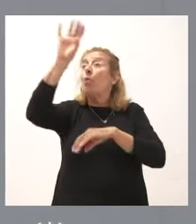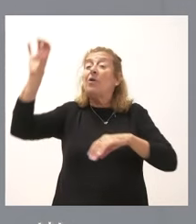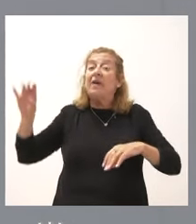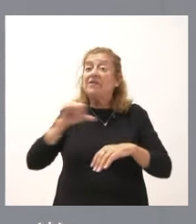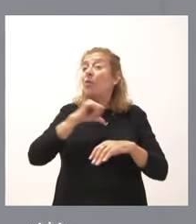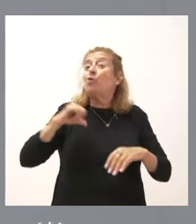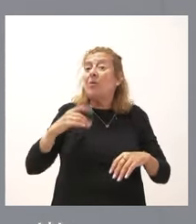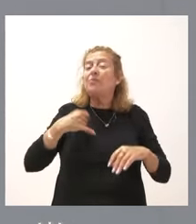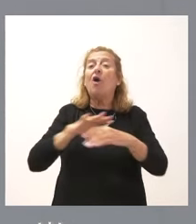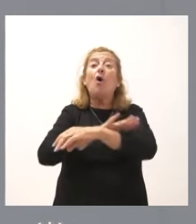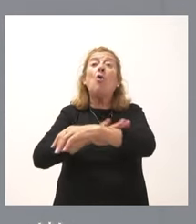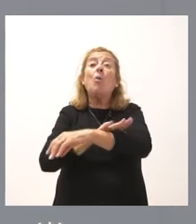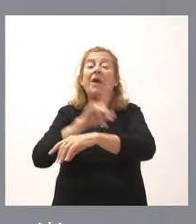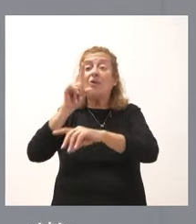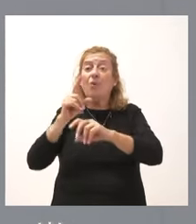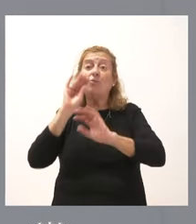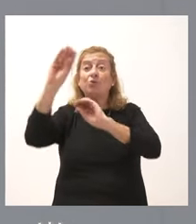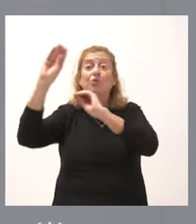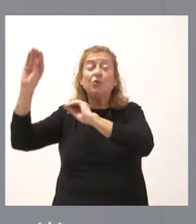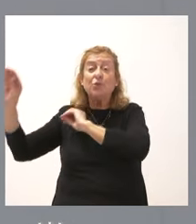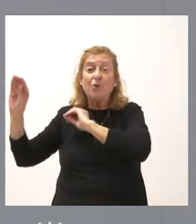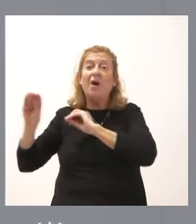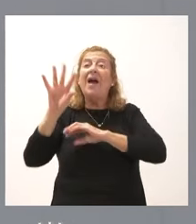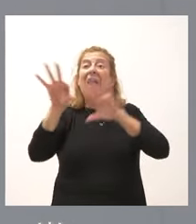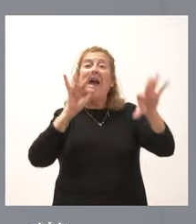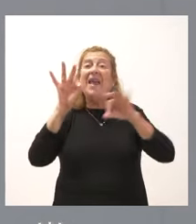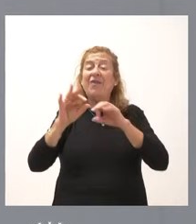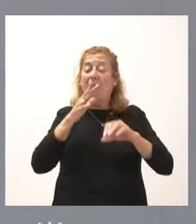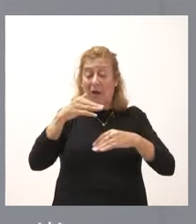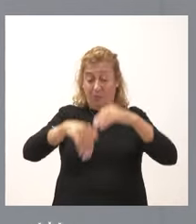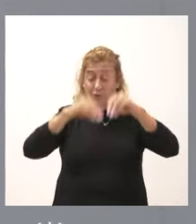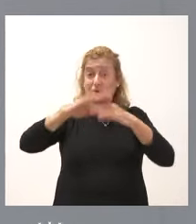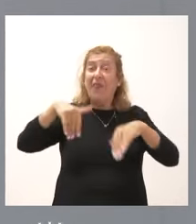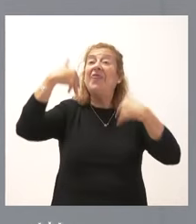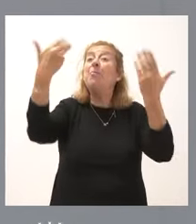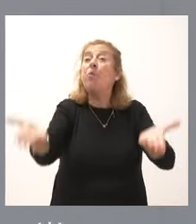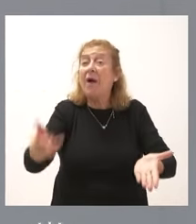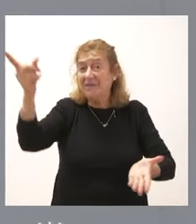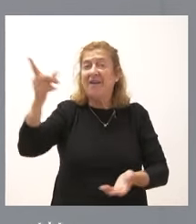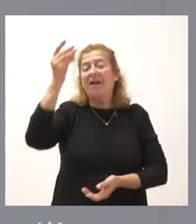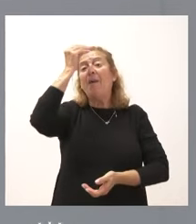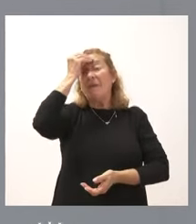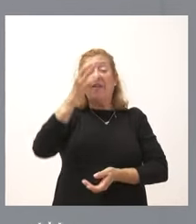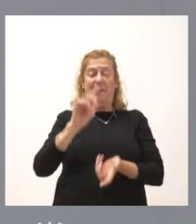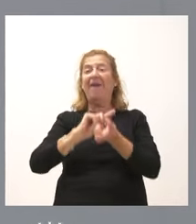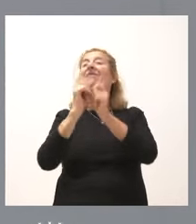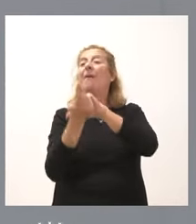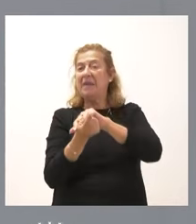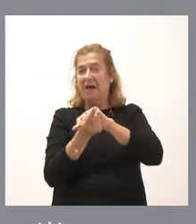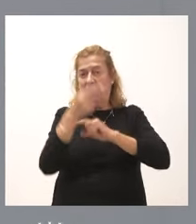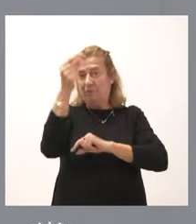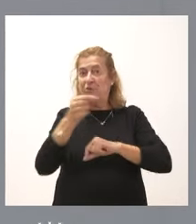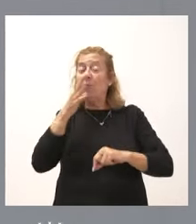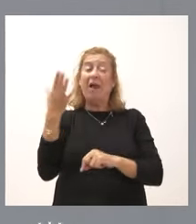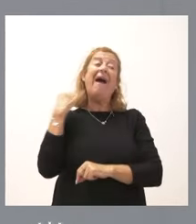pues los gobiernos autonómicos que han sido elegidos tras el proceso electoral consideran que tienen que cambiar el presupuesto, porque el